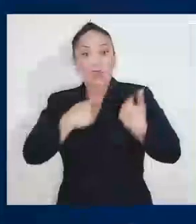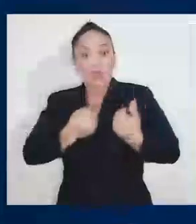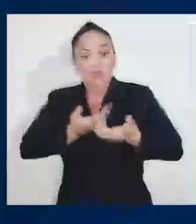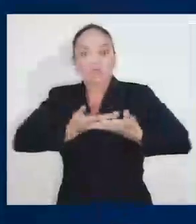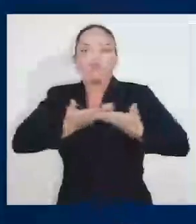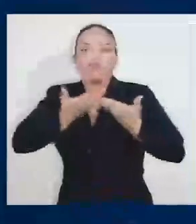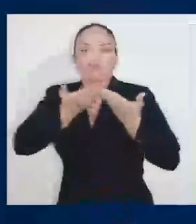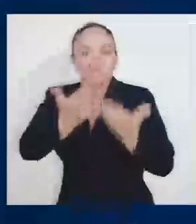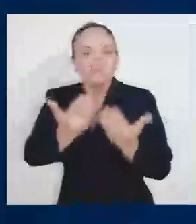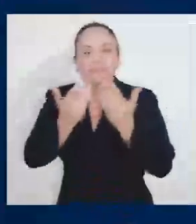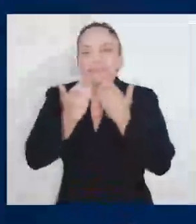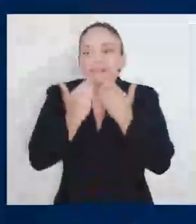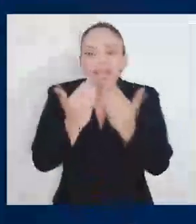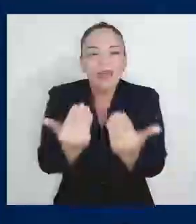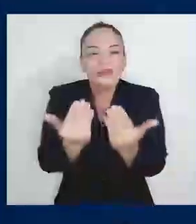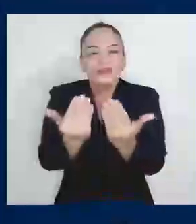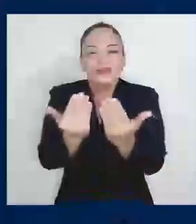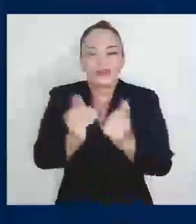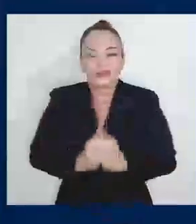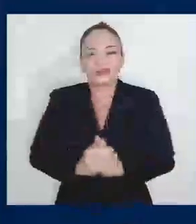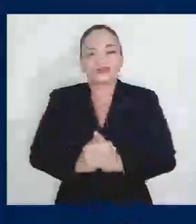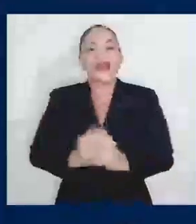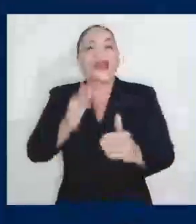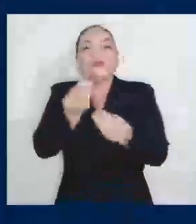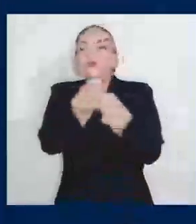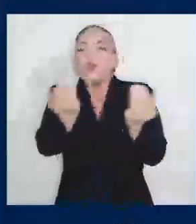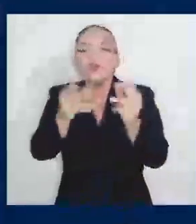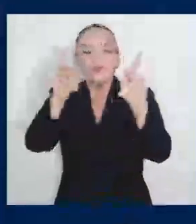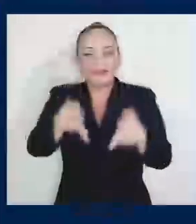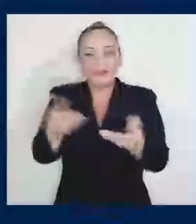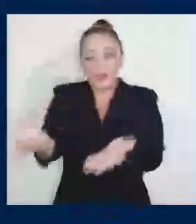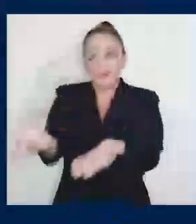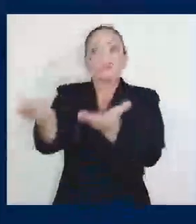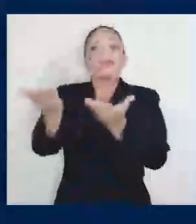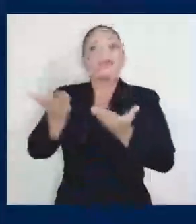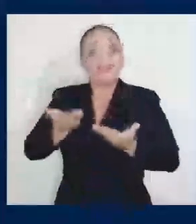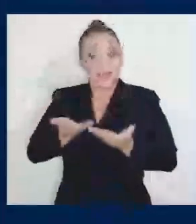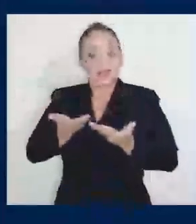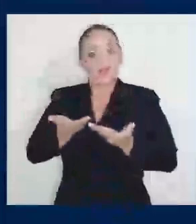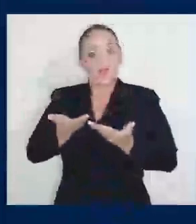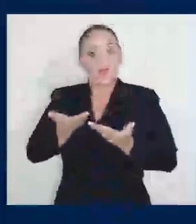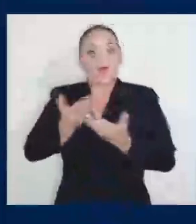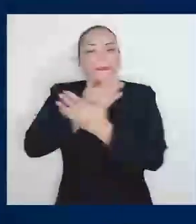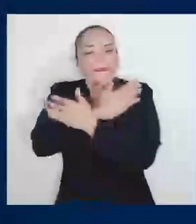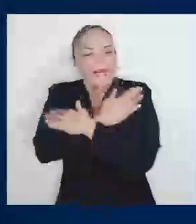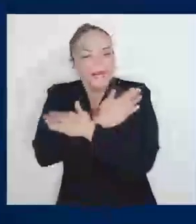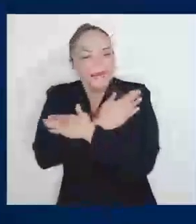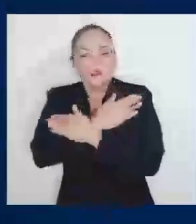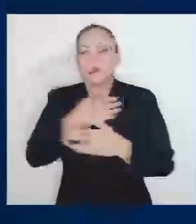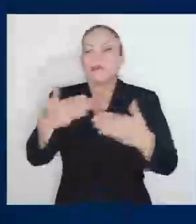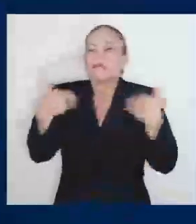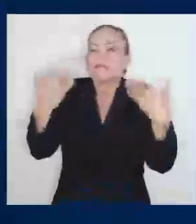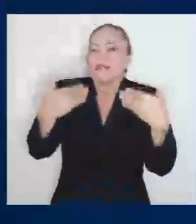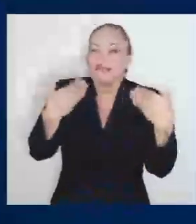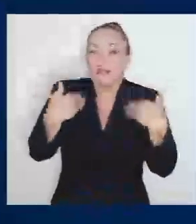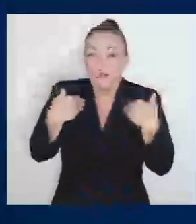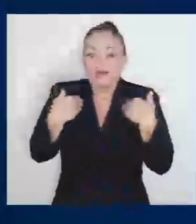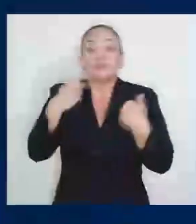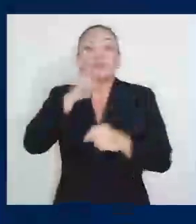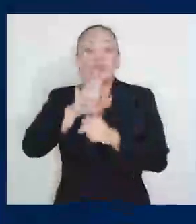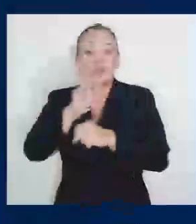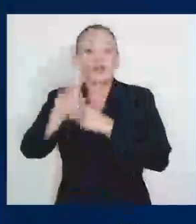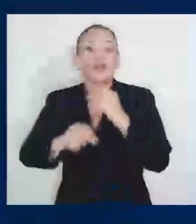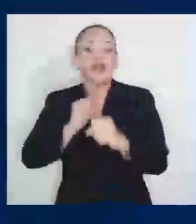a todas las personas que me enviaron muestras de cariño, felicitaciones y vean, hasta unos quequitos